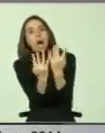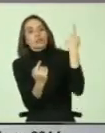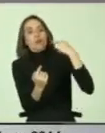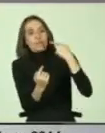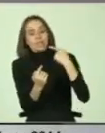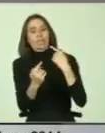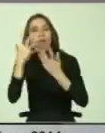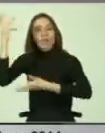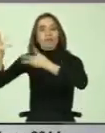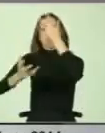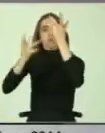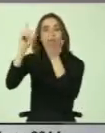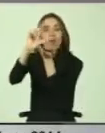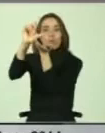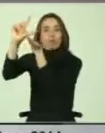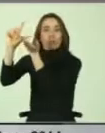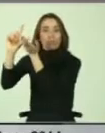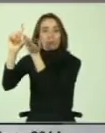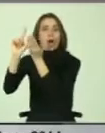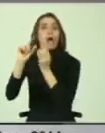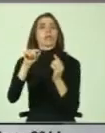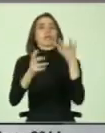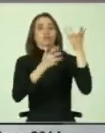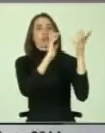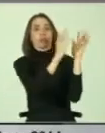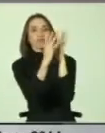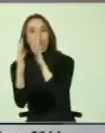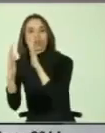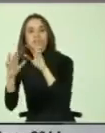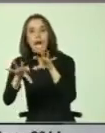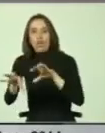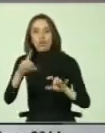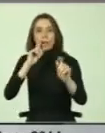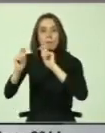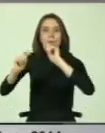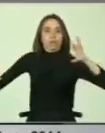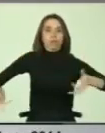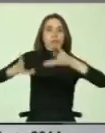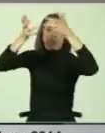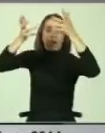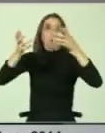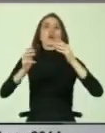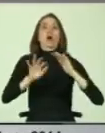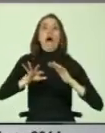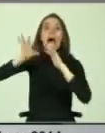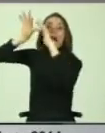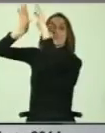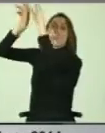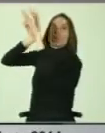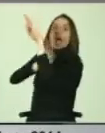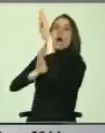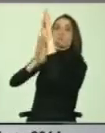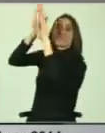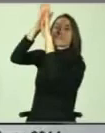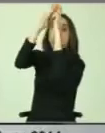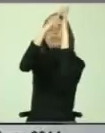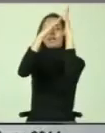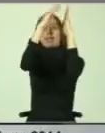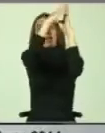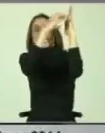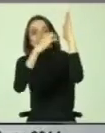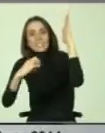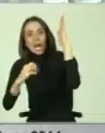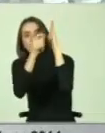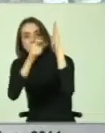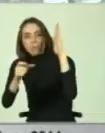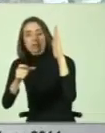estructurales hemos pasado a tener especialidades diversas como forestal, materiales peligrosos, rescate vehicular, rescate en altura, propiedades patrimoniales que es lo otro que estamos